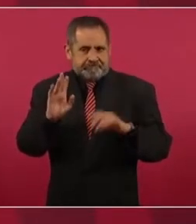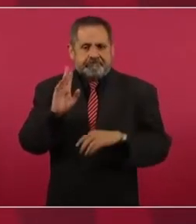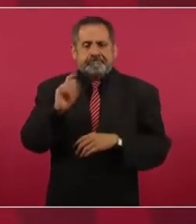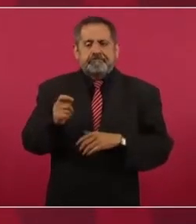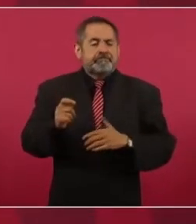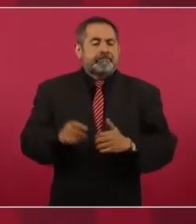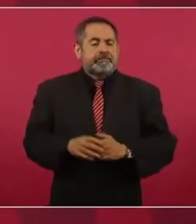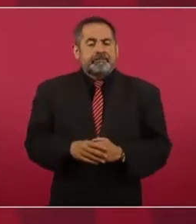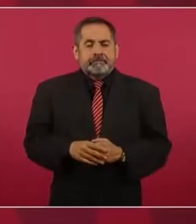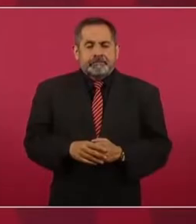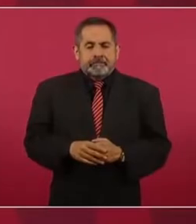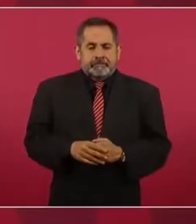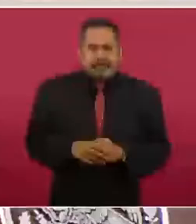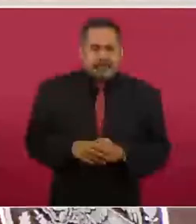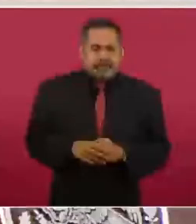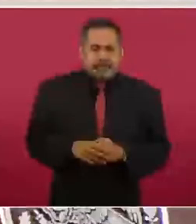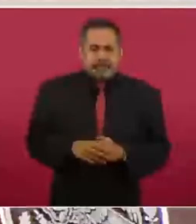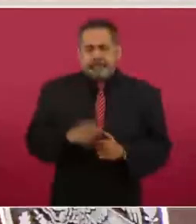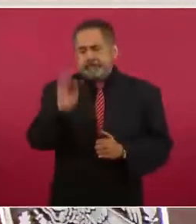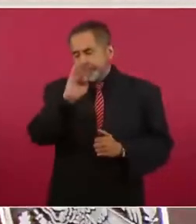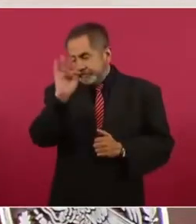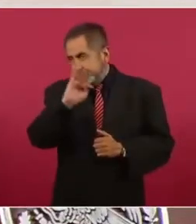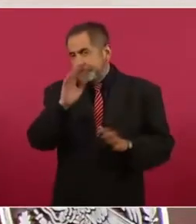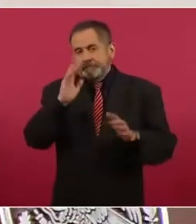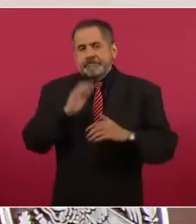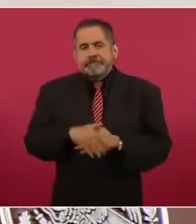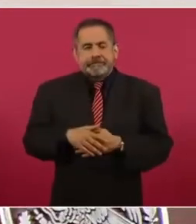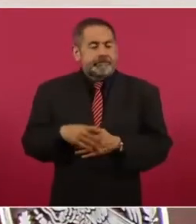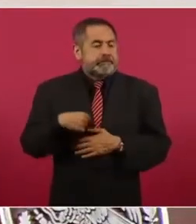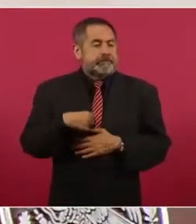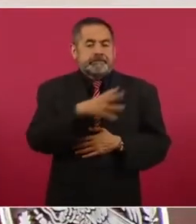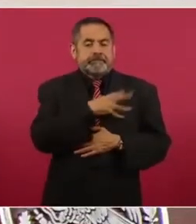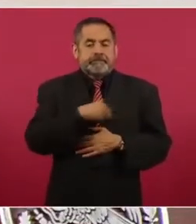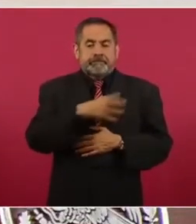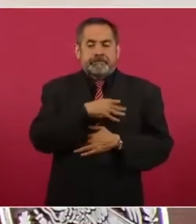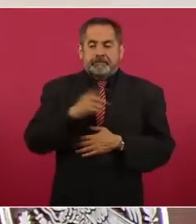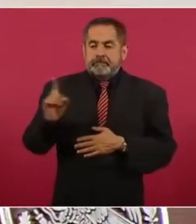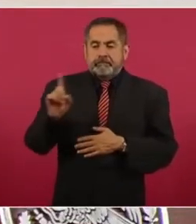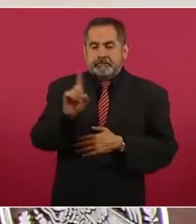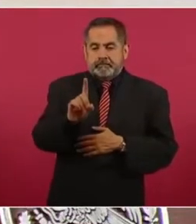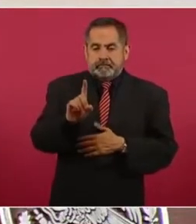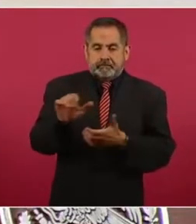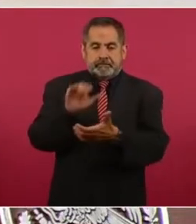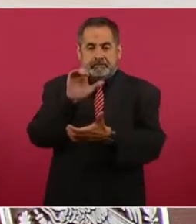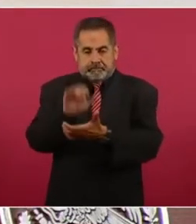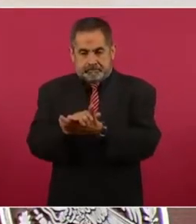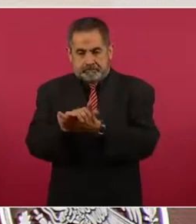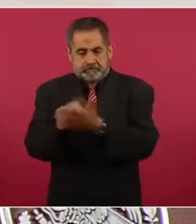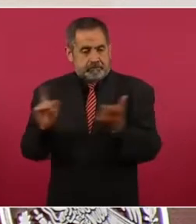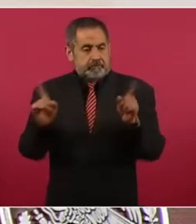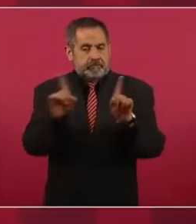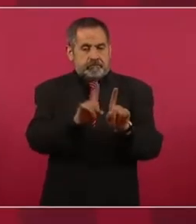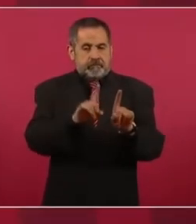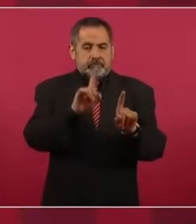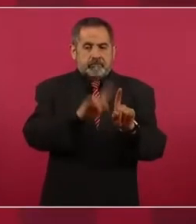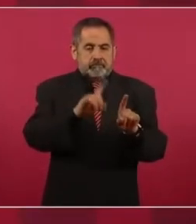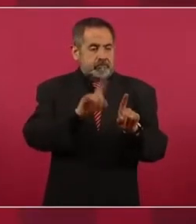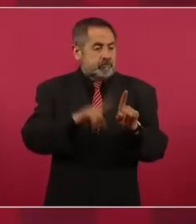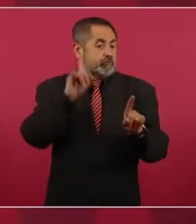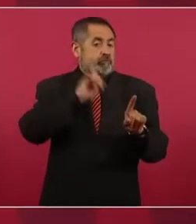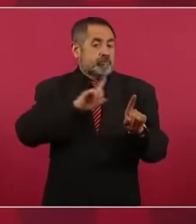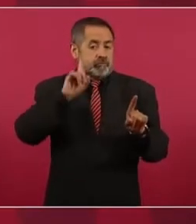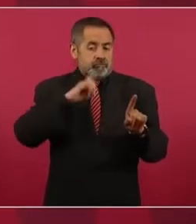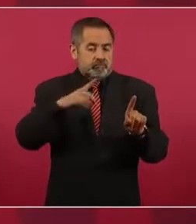mi hijo, que se casa con una empresaria,